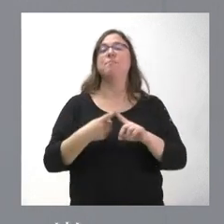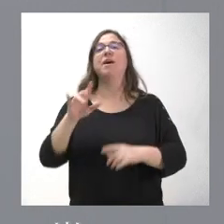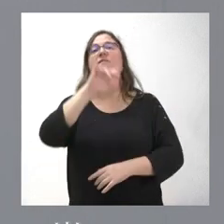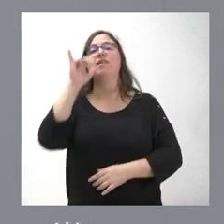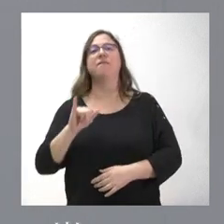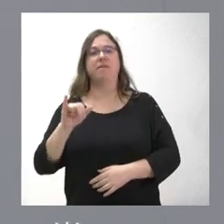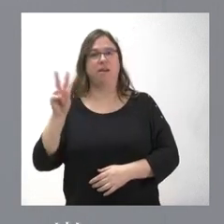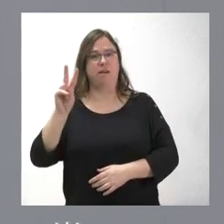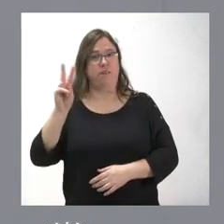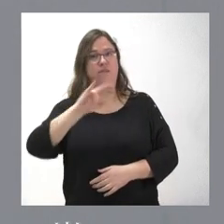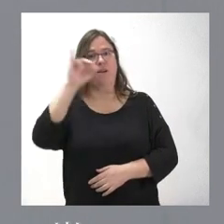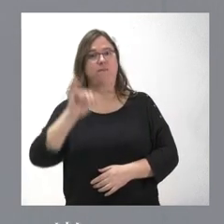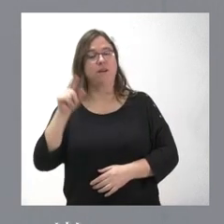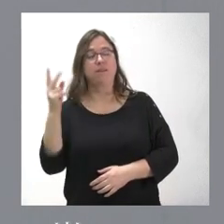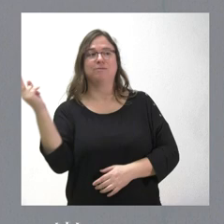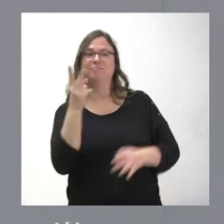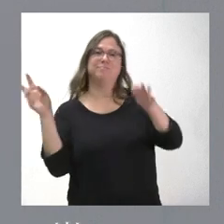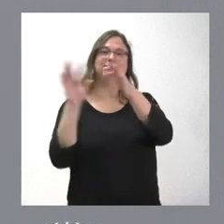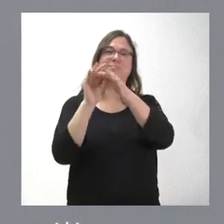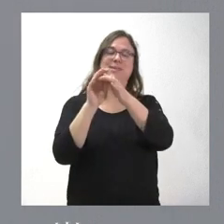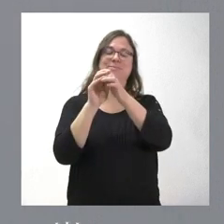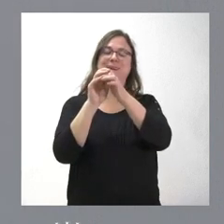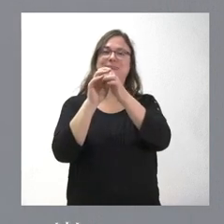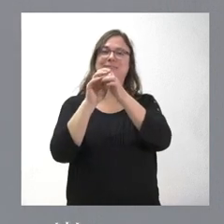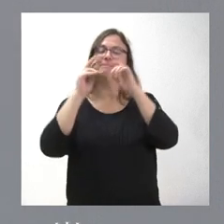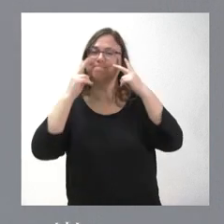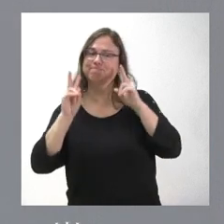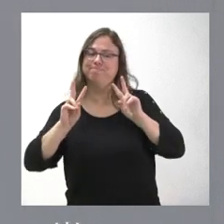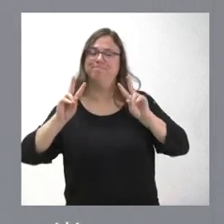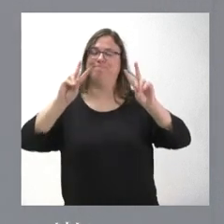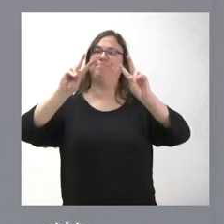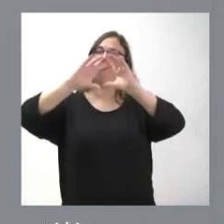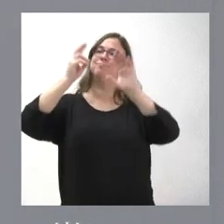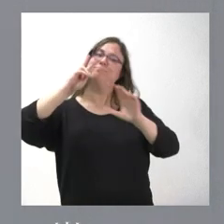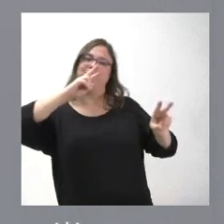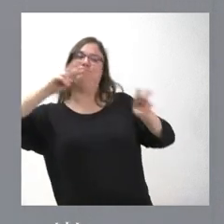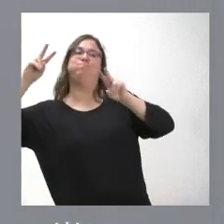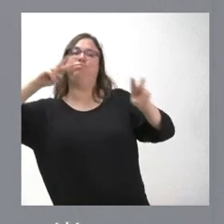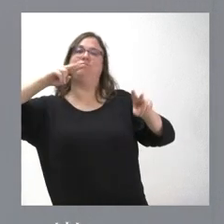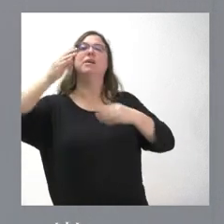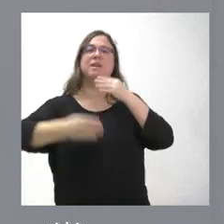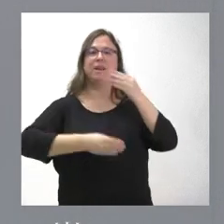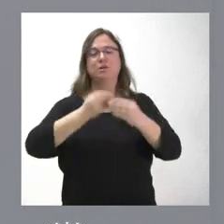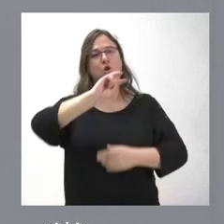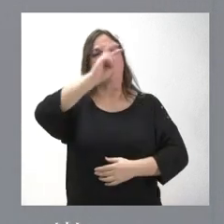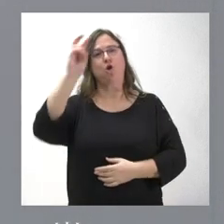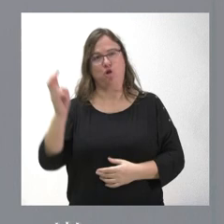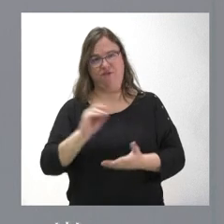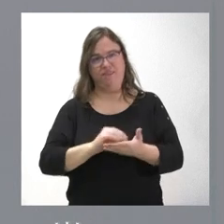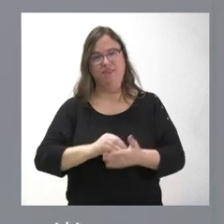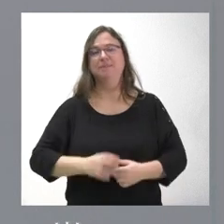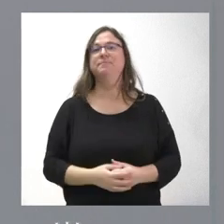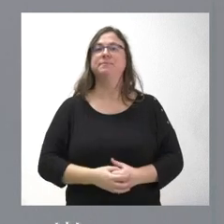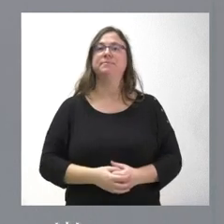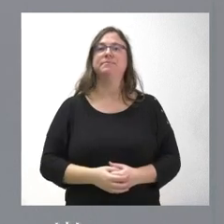Bierzo y, a su vez, lógicamente, dar esta proyección de las edades del hombre más allá de nuestra comunidad autónoma, cosa que hemos hecho en otras ocasiones.